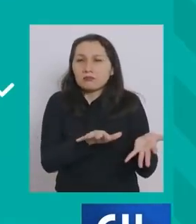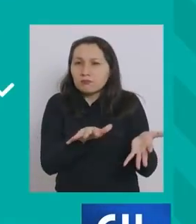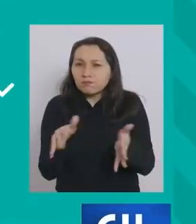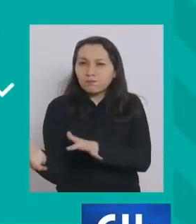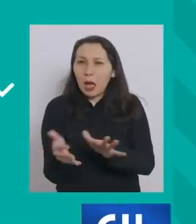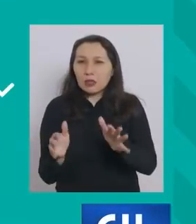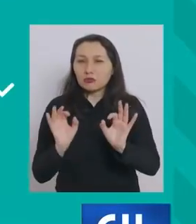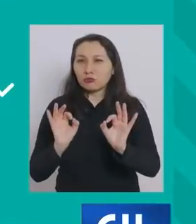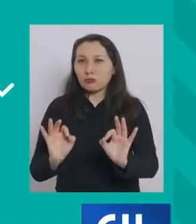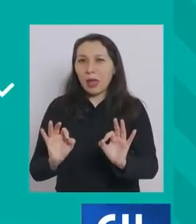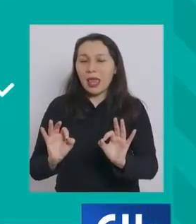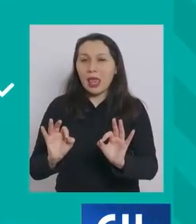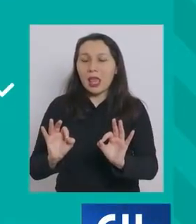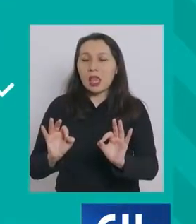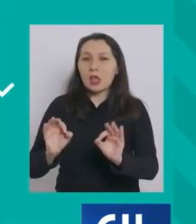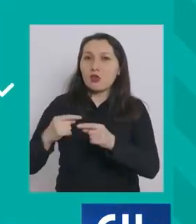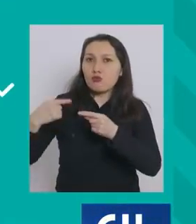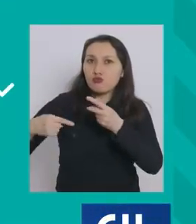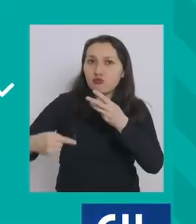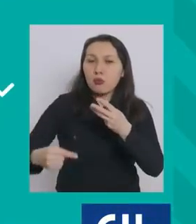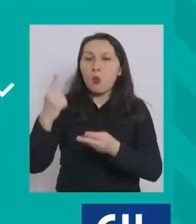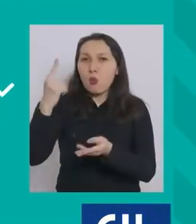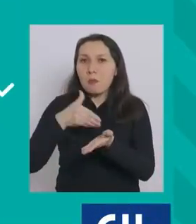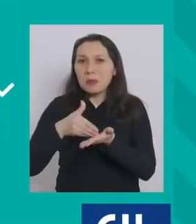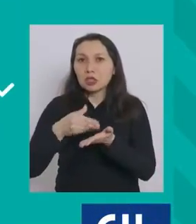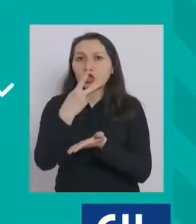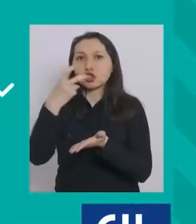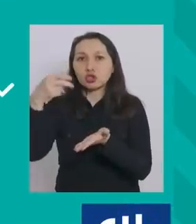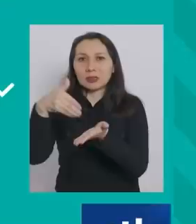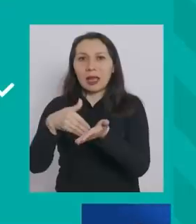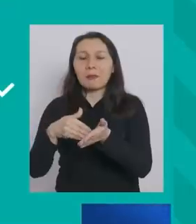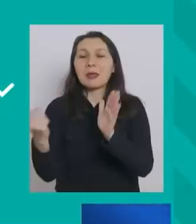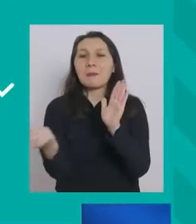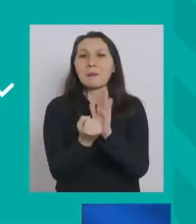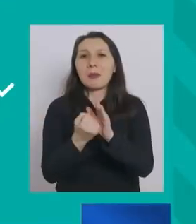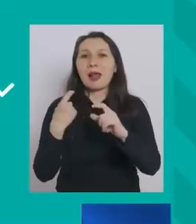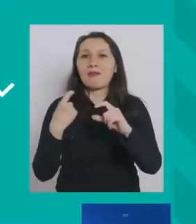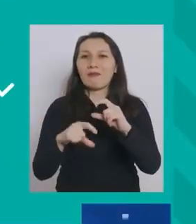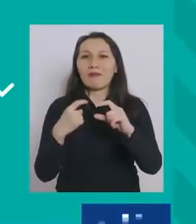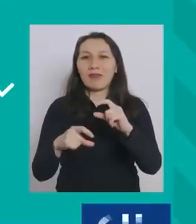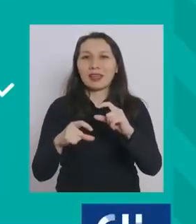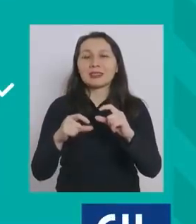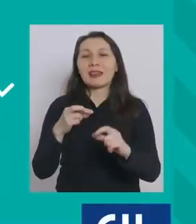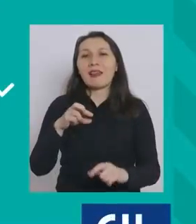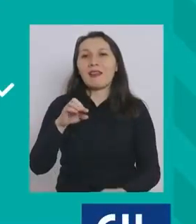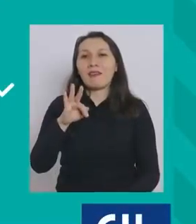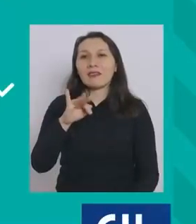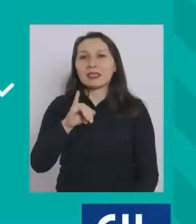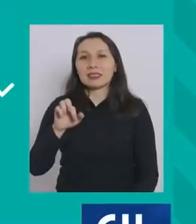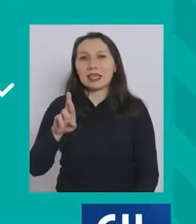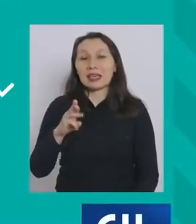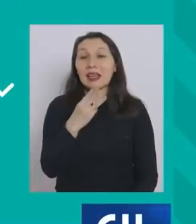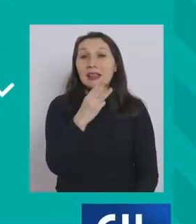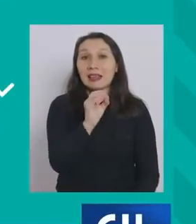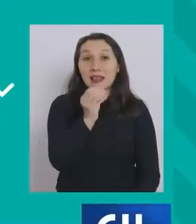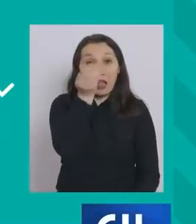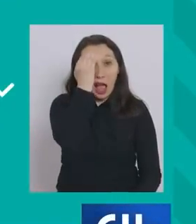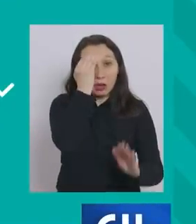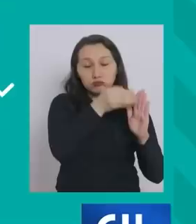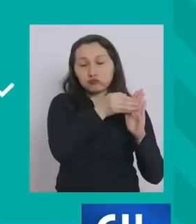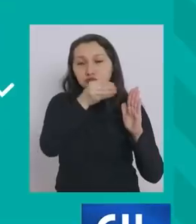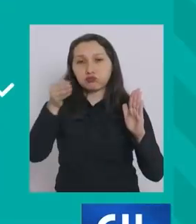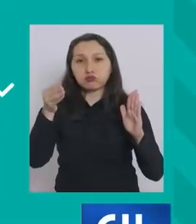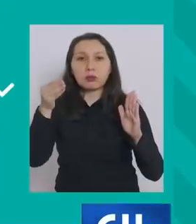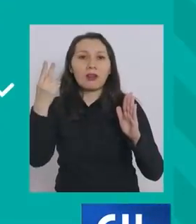aproximadamente 1.200.000 dosis de Pfizer entre el 30 de agosto y el 20 de